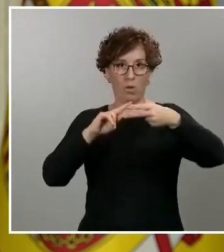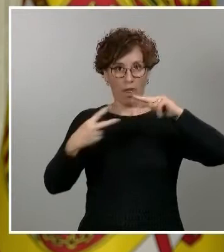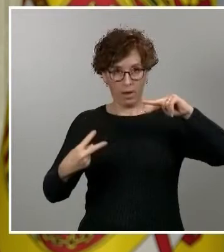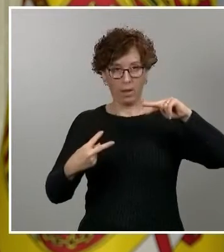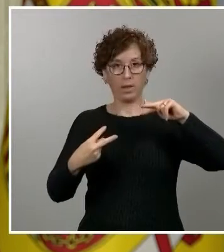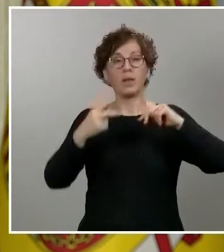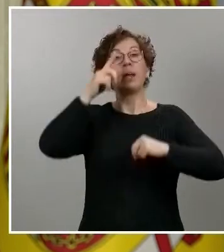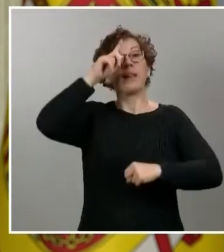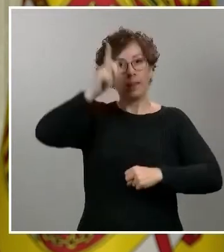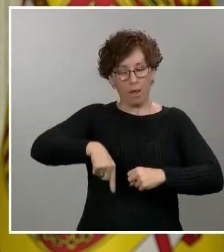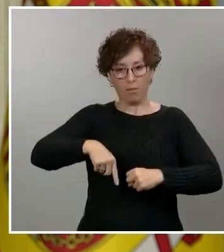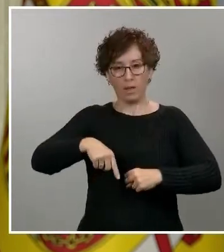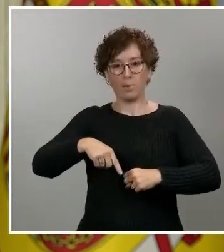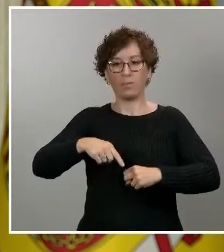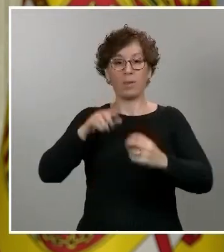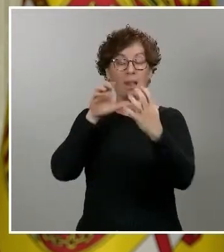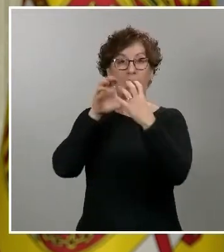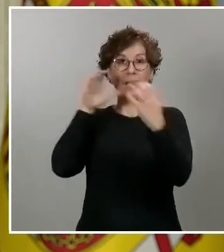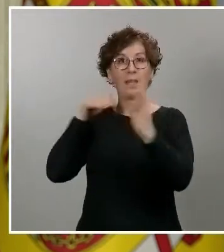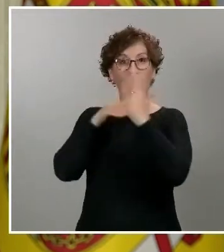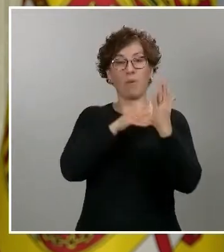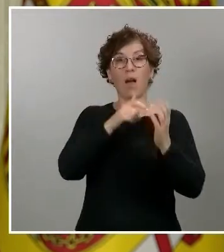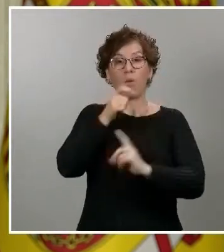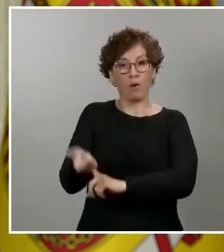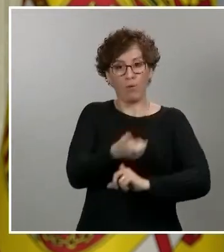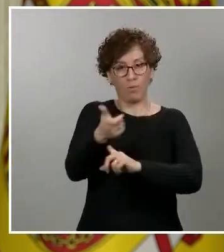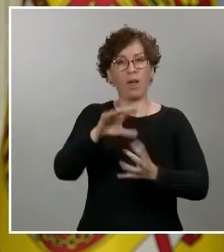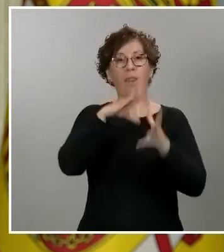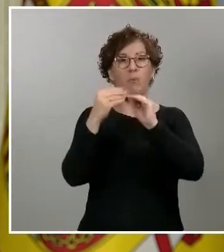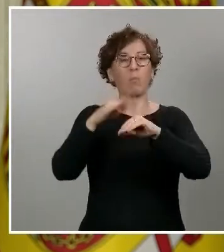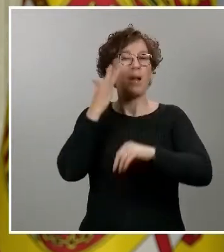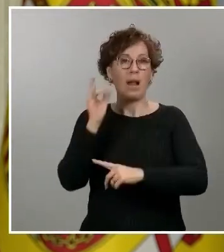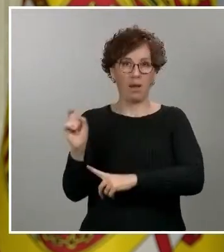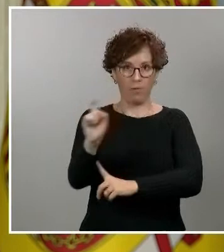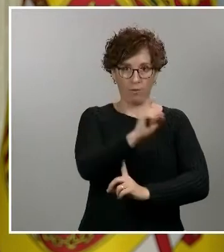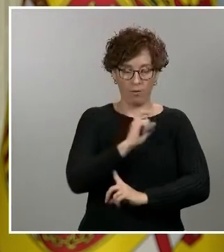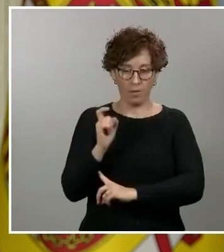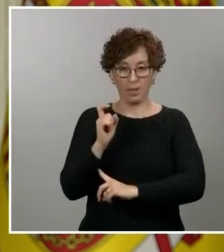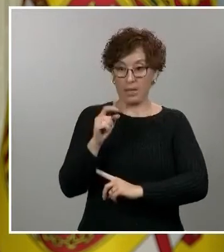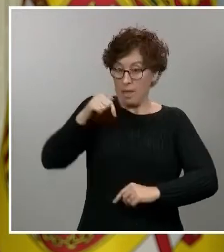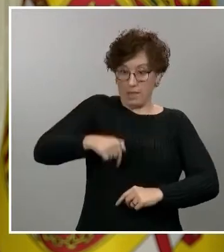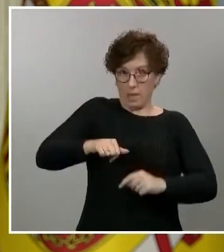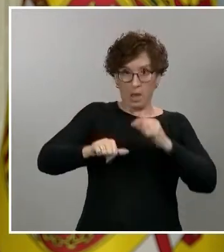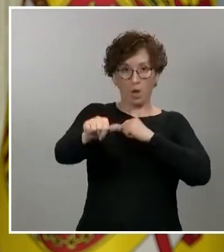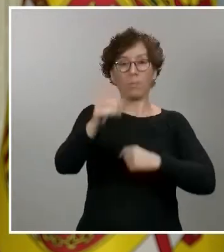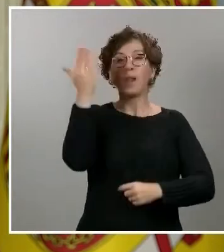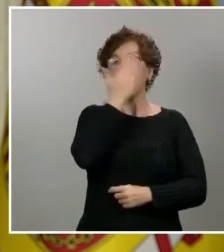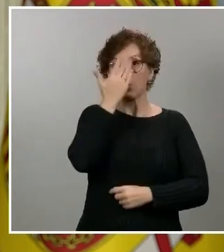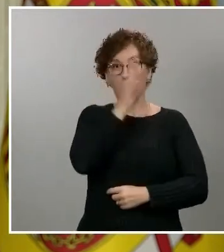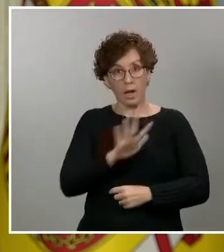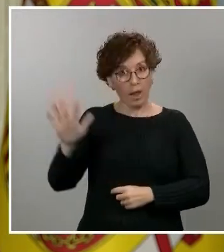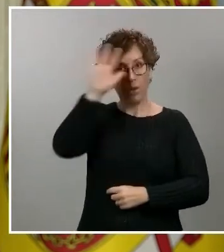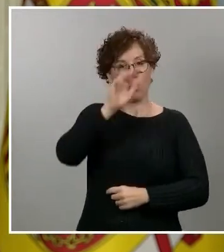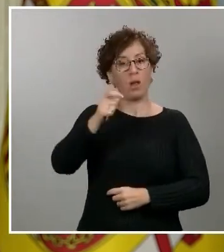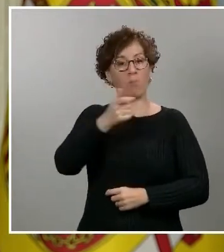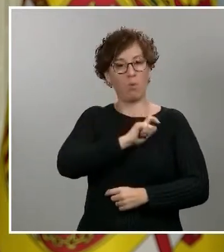nuestro camión lanzaagua para ser empleado en tareas de desinfección. Y desde el día de hoy, la Escuela Nacional de Policía ya dispone